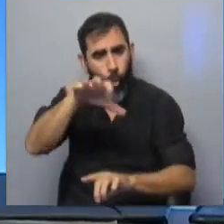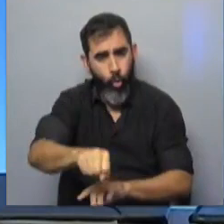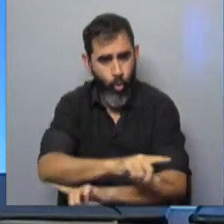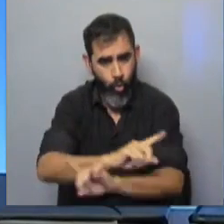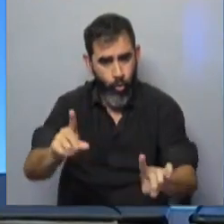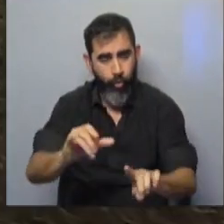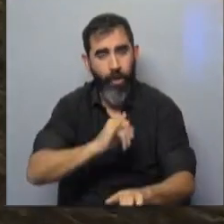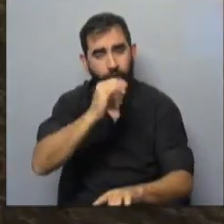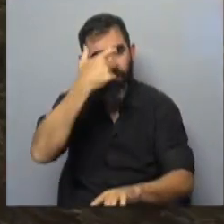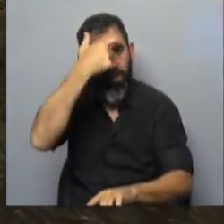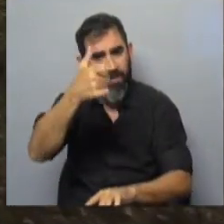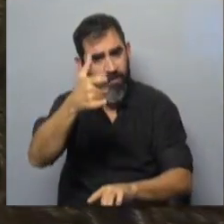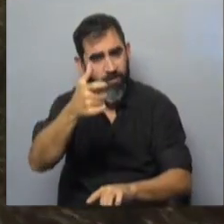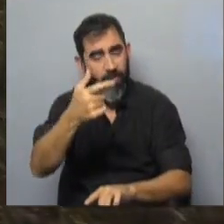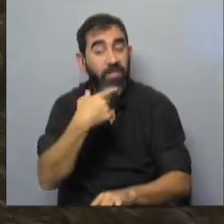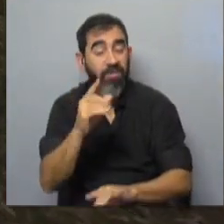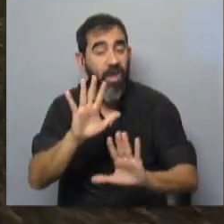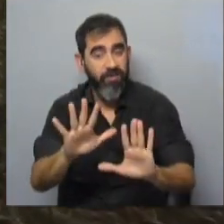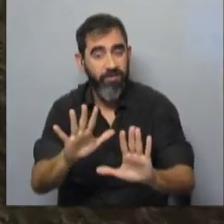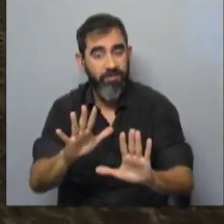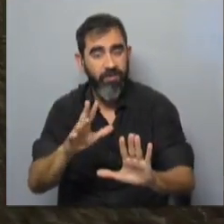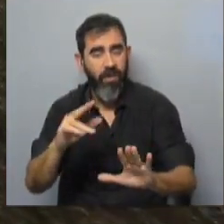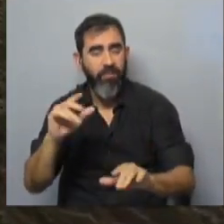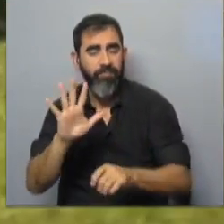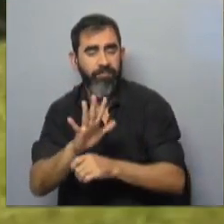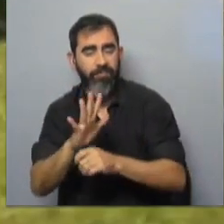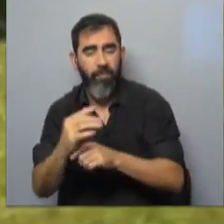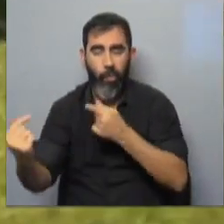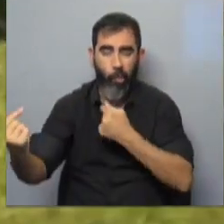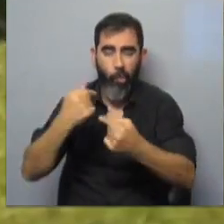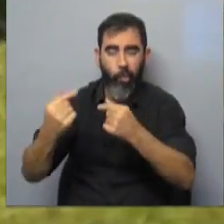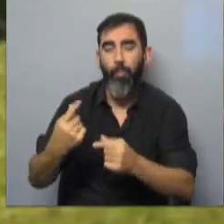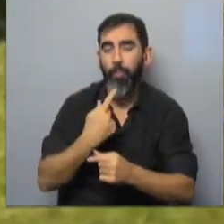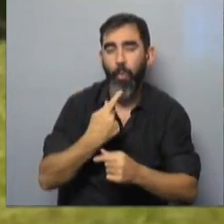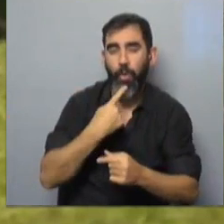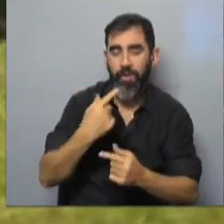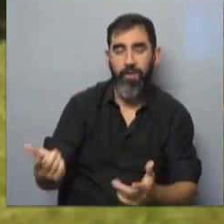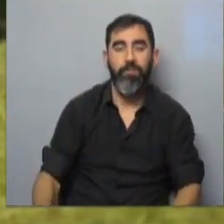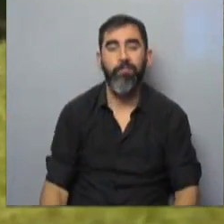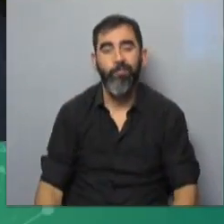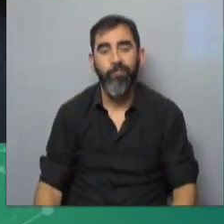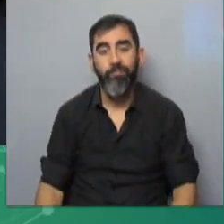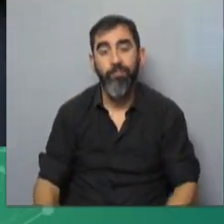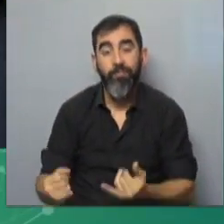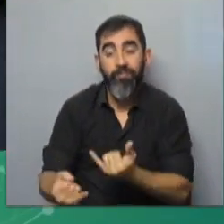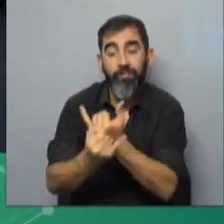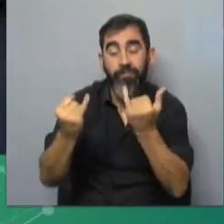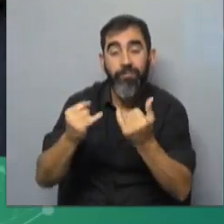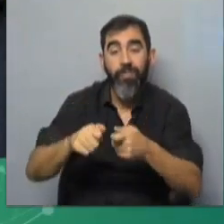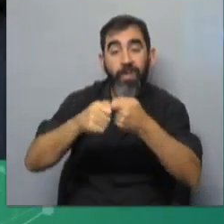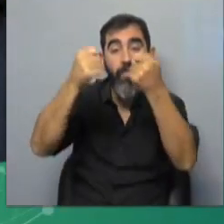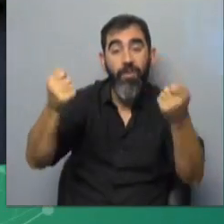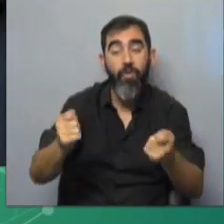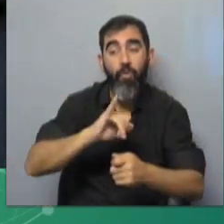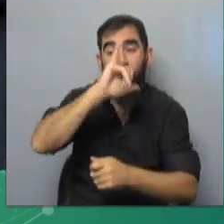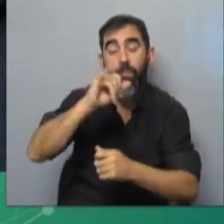y que los informes técnicos que avalan esa postura son parte de una operación política en su contra. Ese día, el semanario Búsqueda